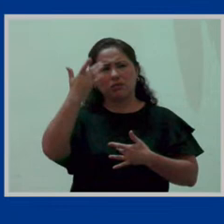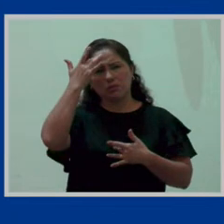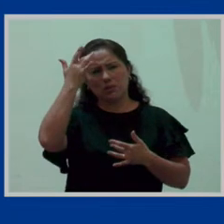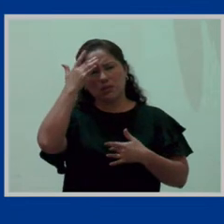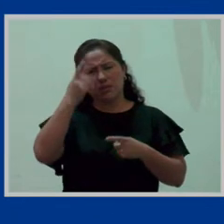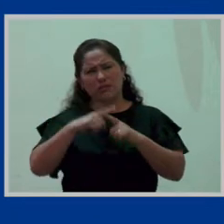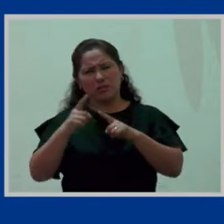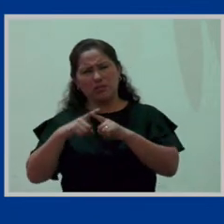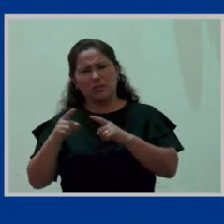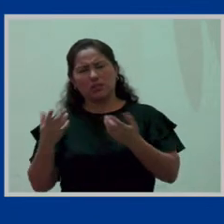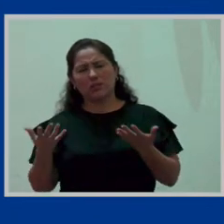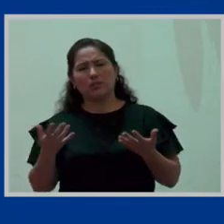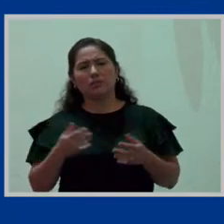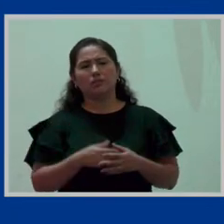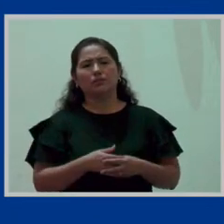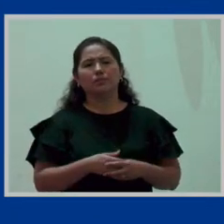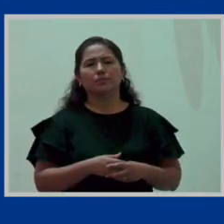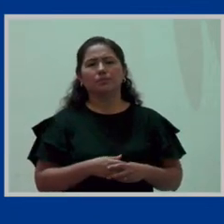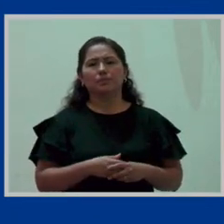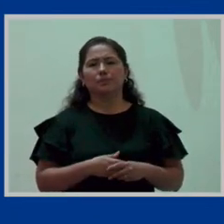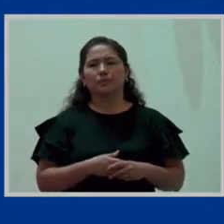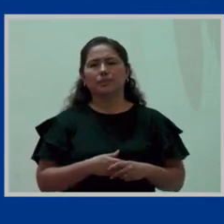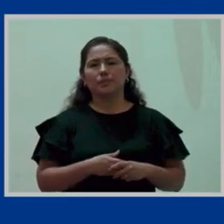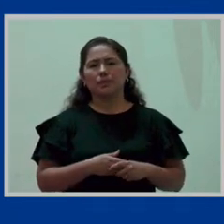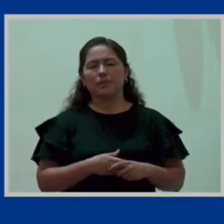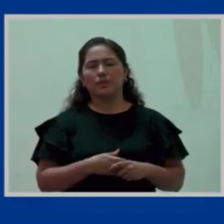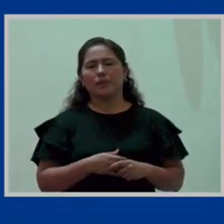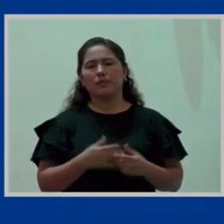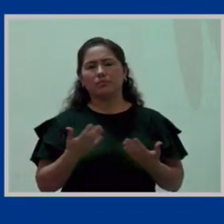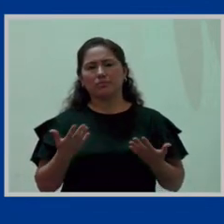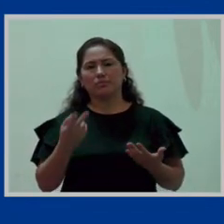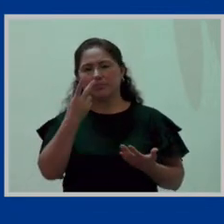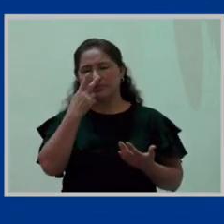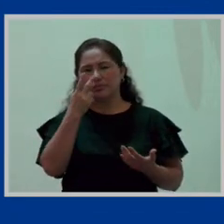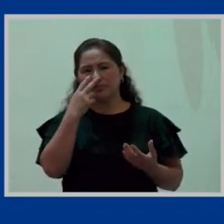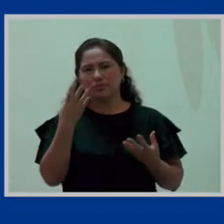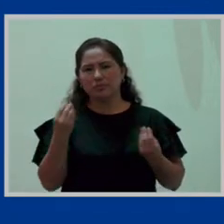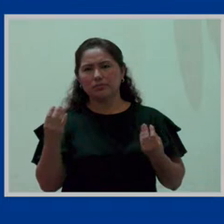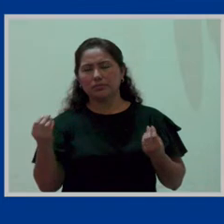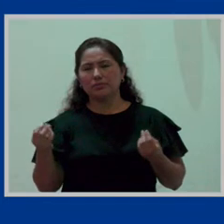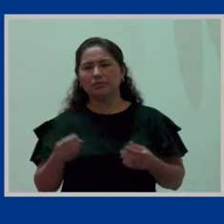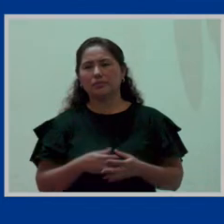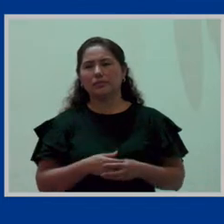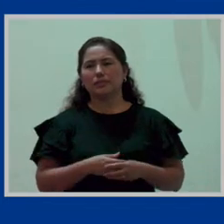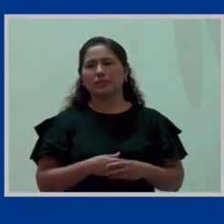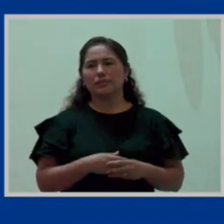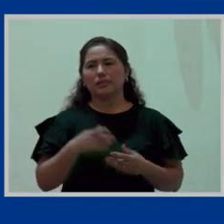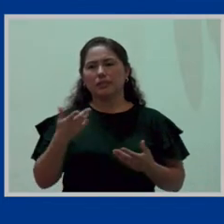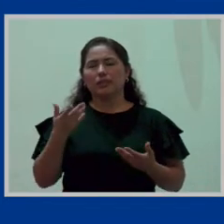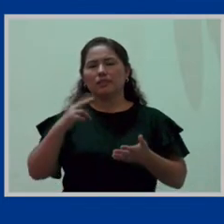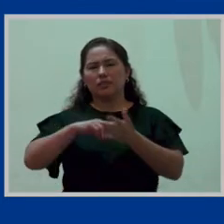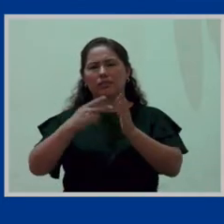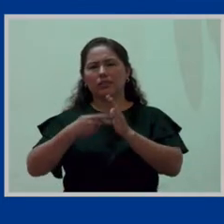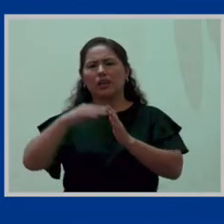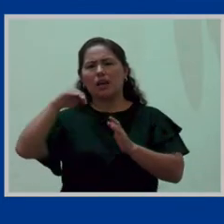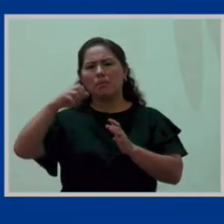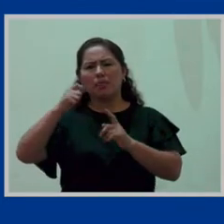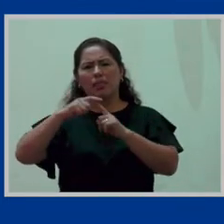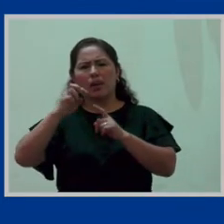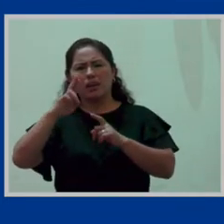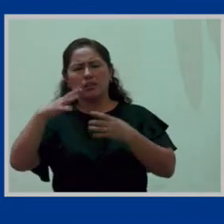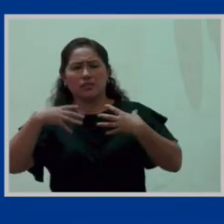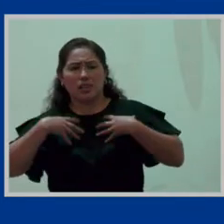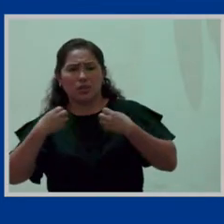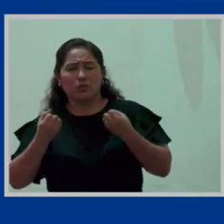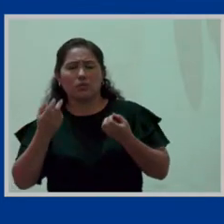y no tanto en la área rural. ¿Cuál es? La obesidad infantil. Y lo dejo ahí. Es materia de salud, pero para que vean de